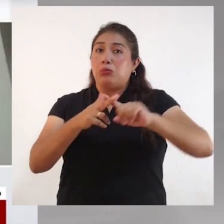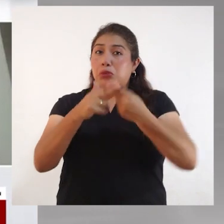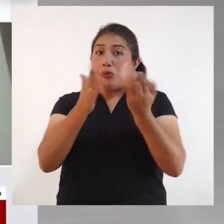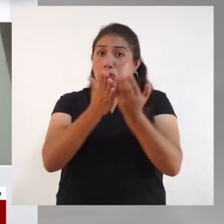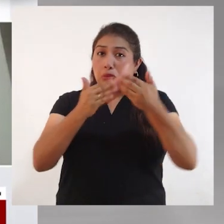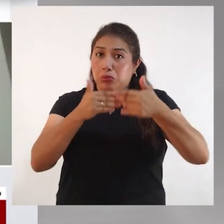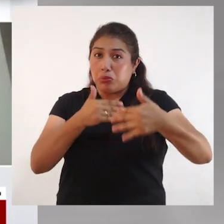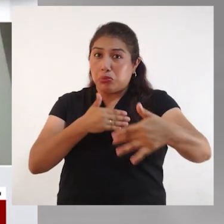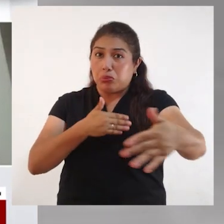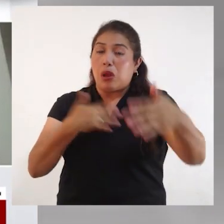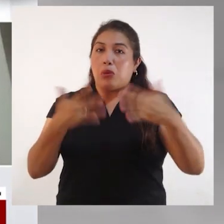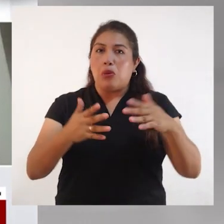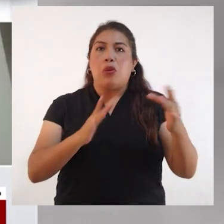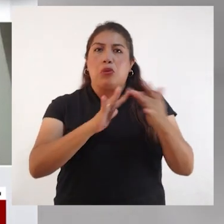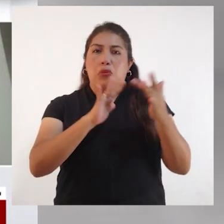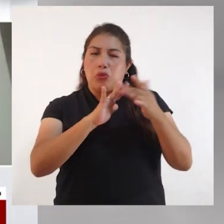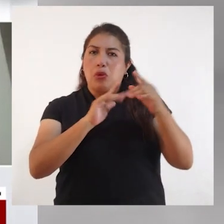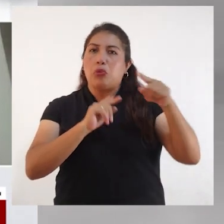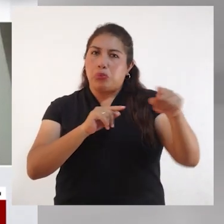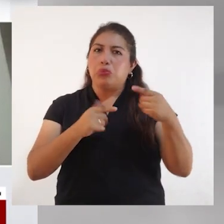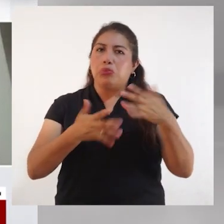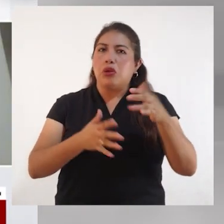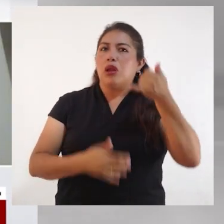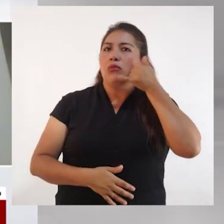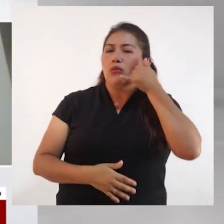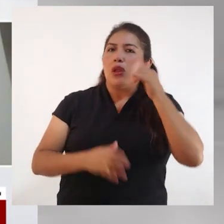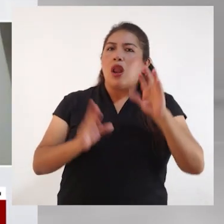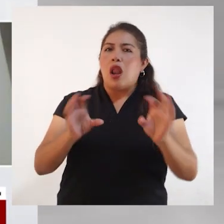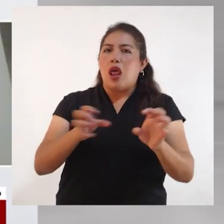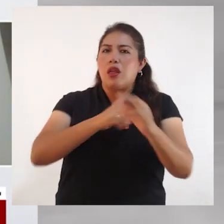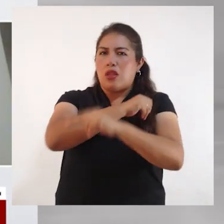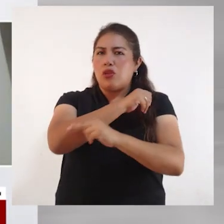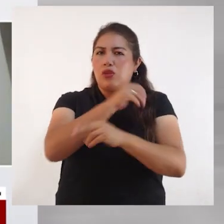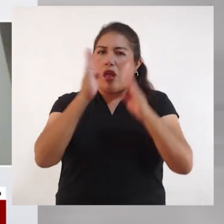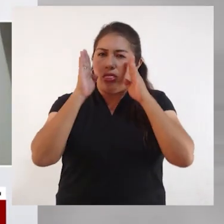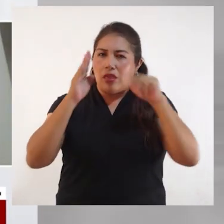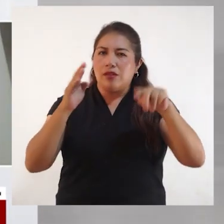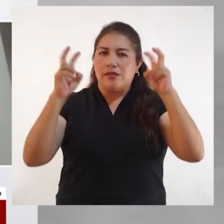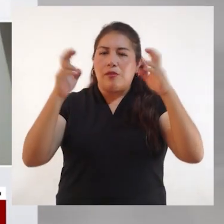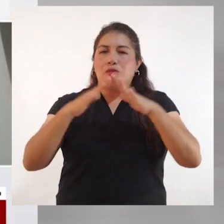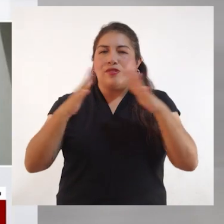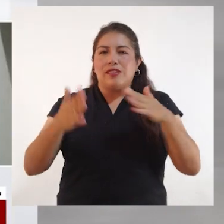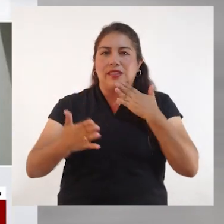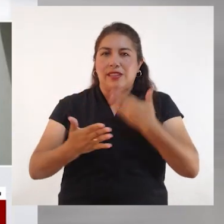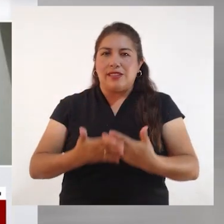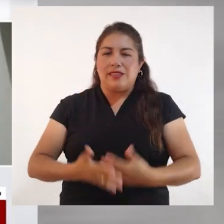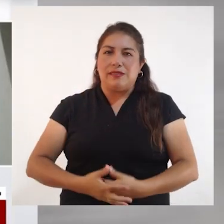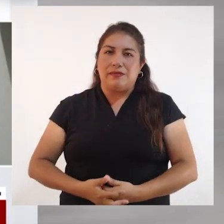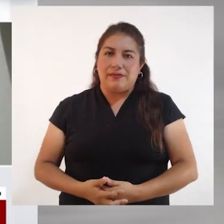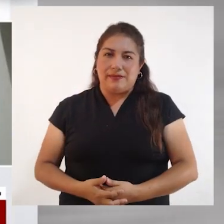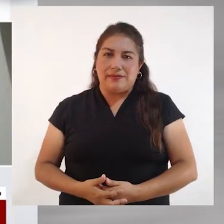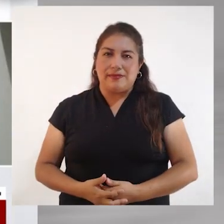porque ya empieza el año escolar y estaremos también con nuestros padres de familia con los teléfonos de Radio Nacional para estar atentos a este tema. Muchísimas gracias.